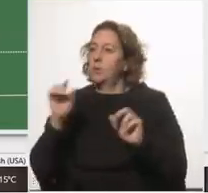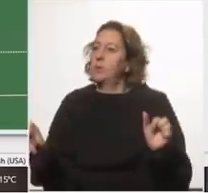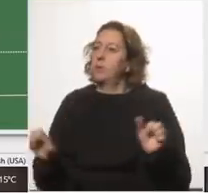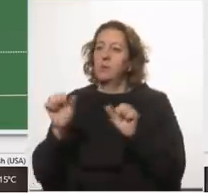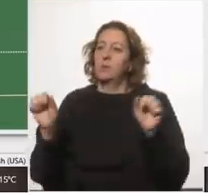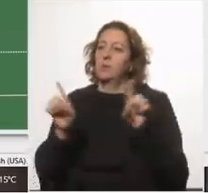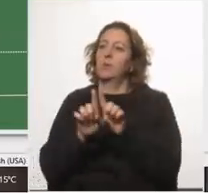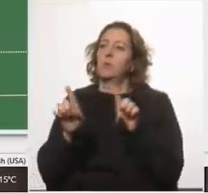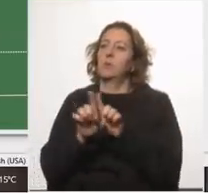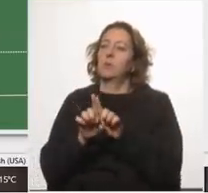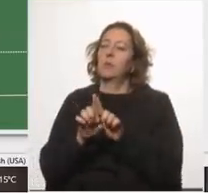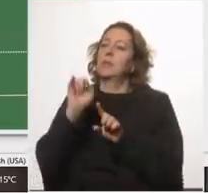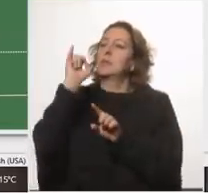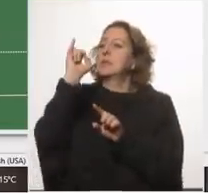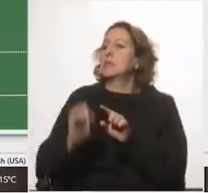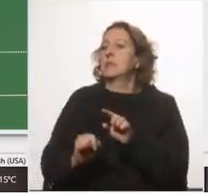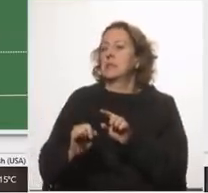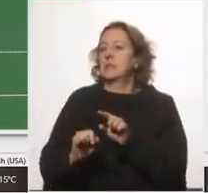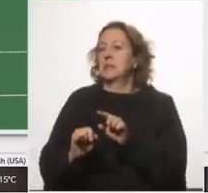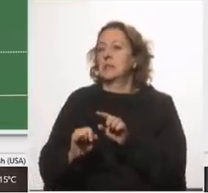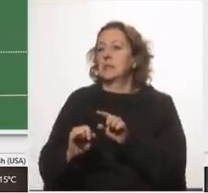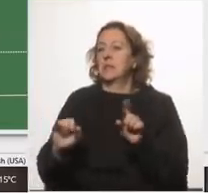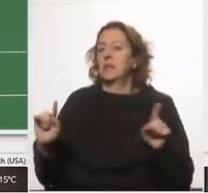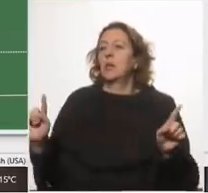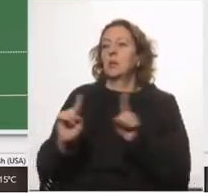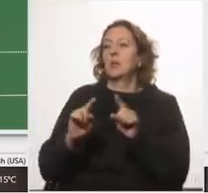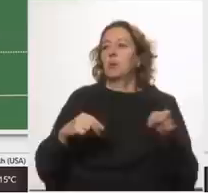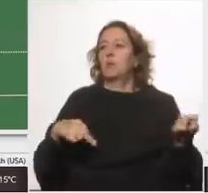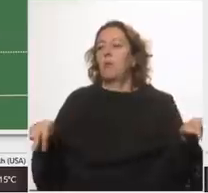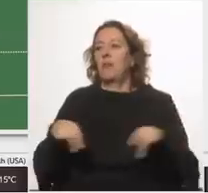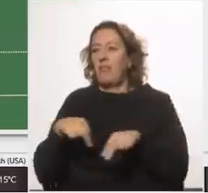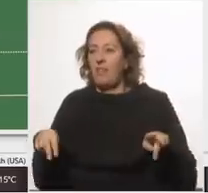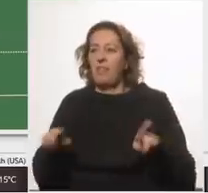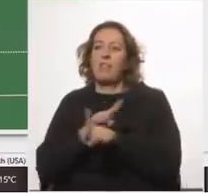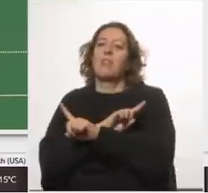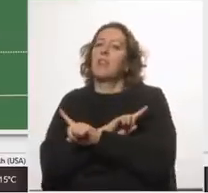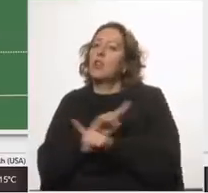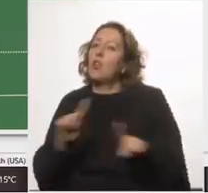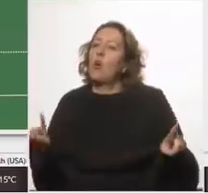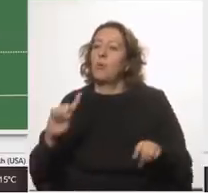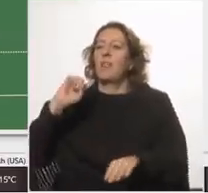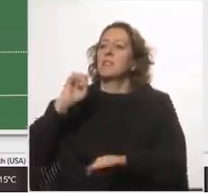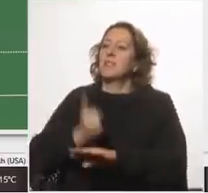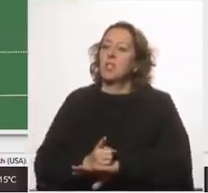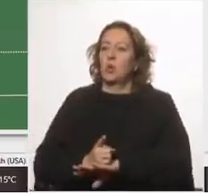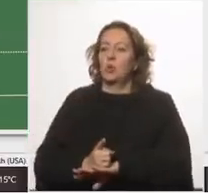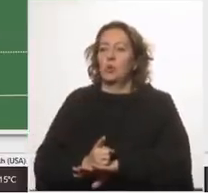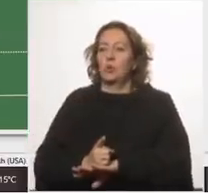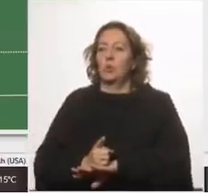mismo si hubiera habido una reducción de la movilidad y no hubiera habido una decisión